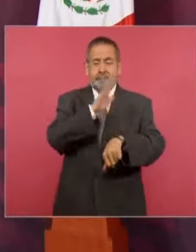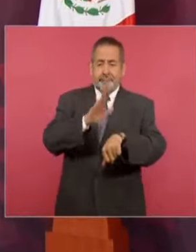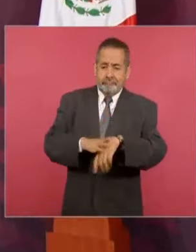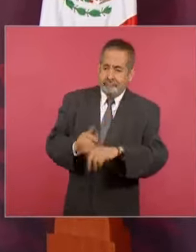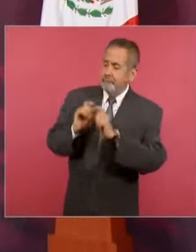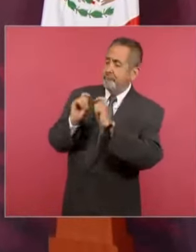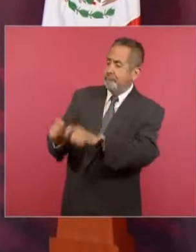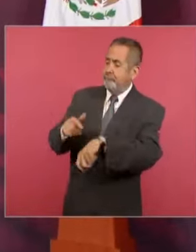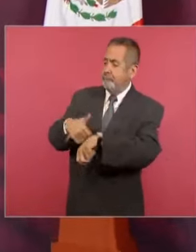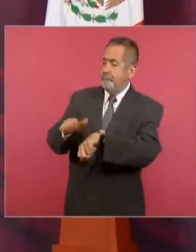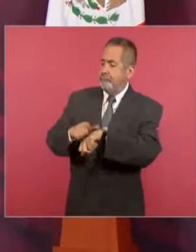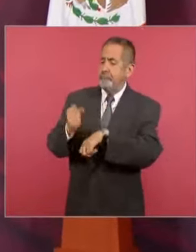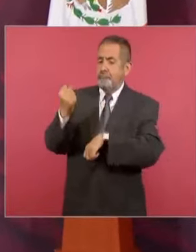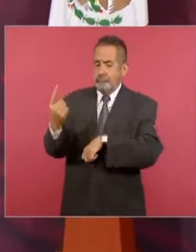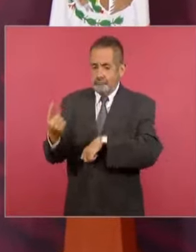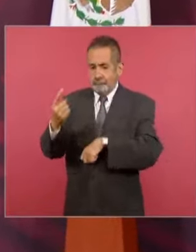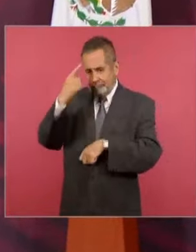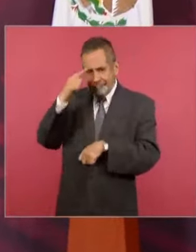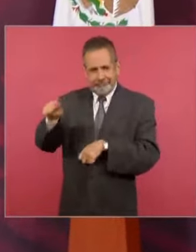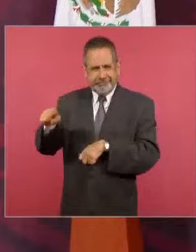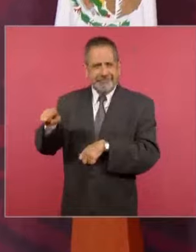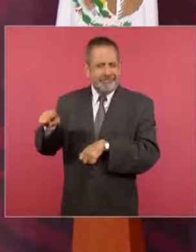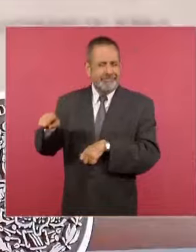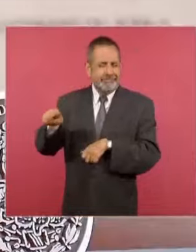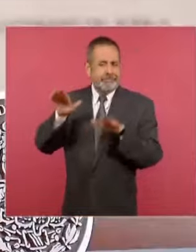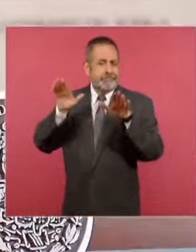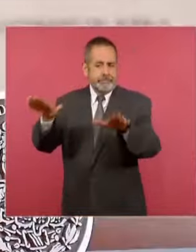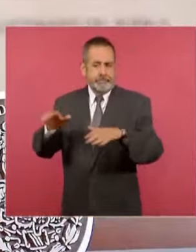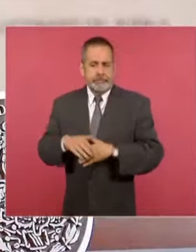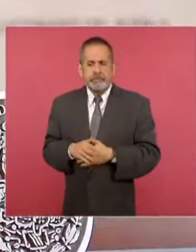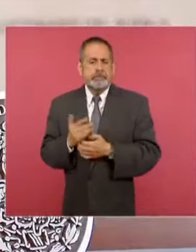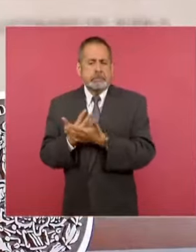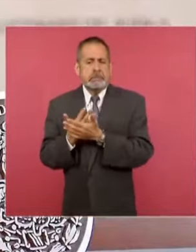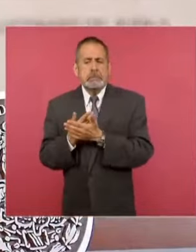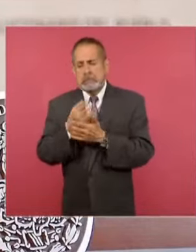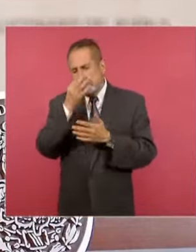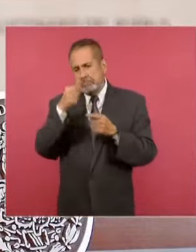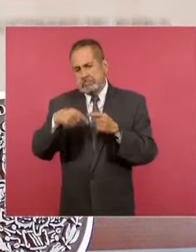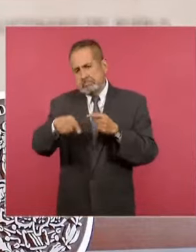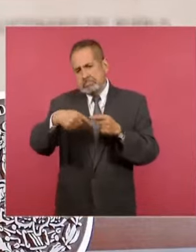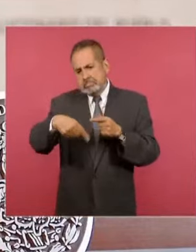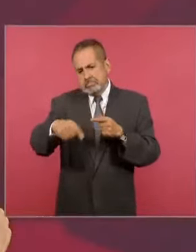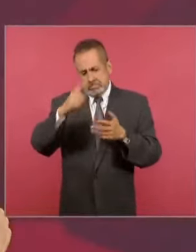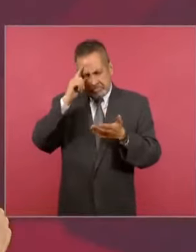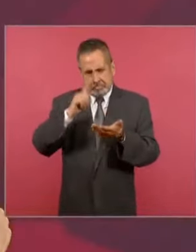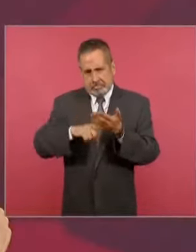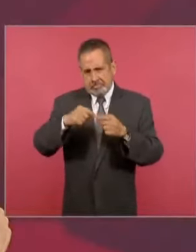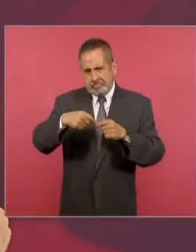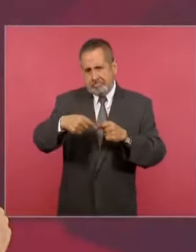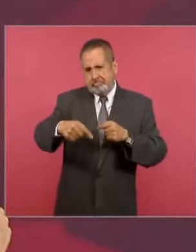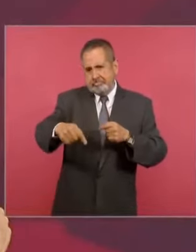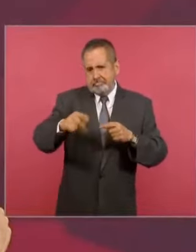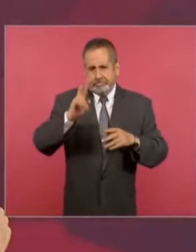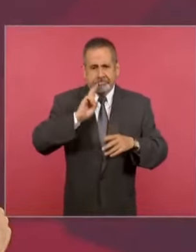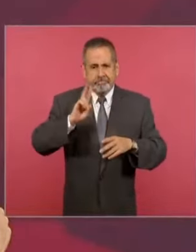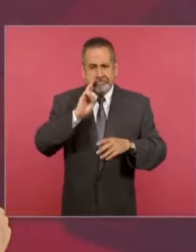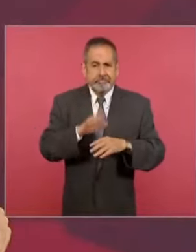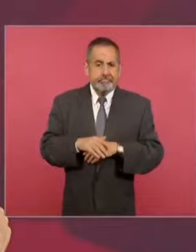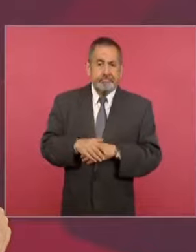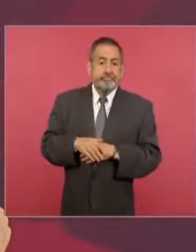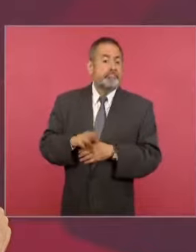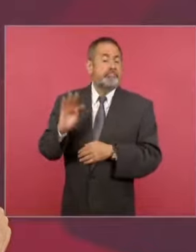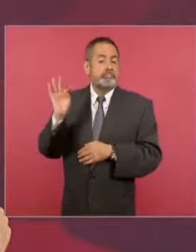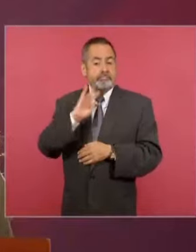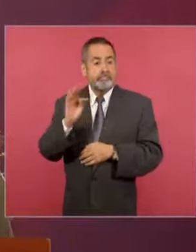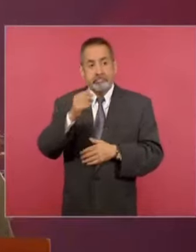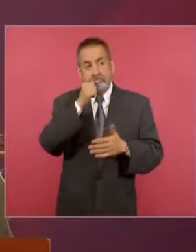a tomar esta determinación. Estaremos esperándolo, muy probablemente será en estos días, una vez que llegue